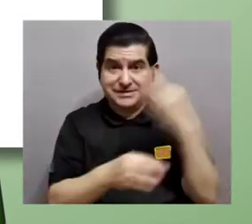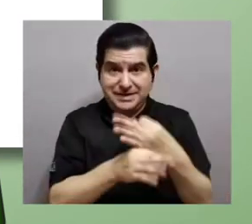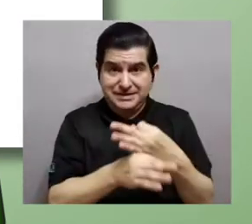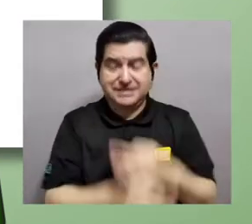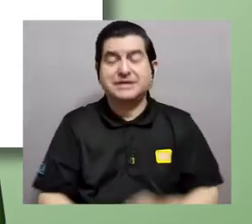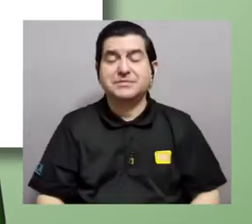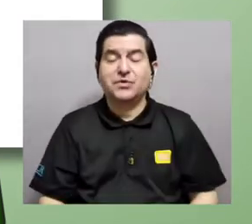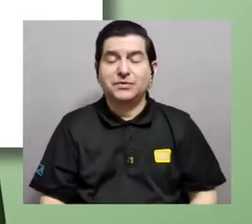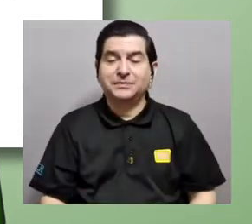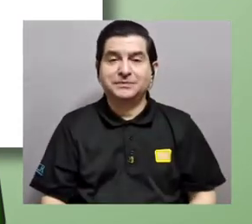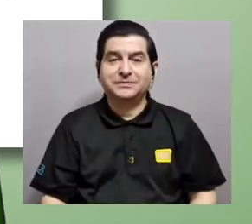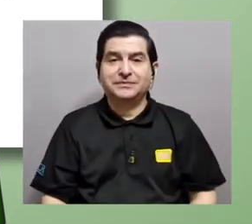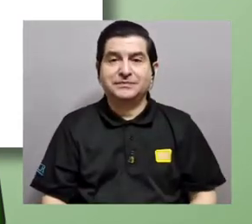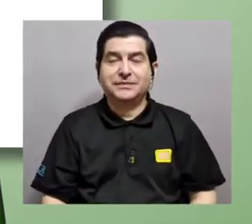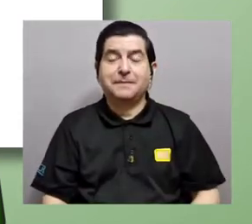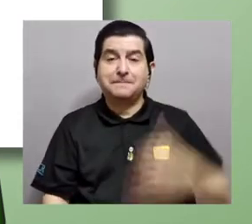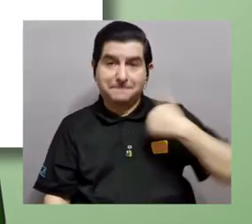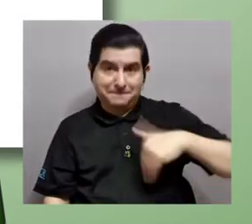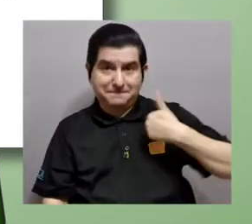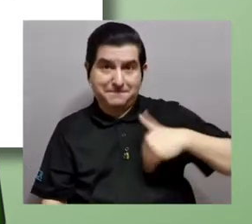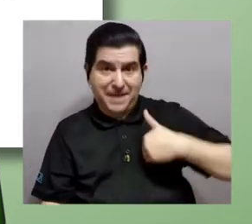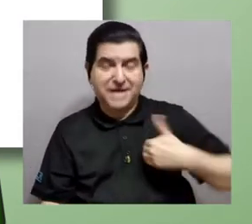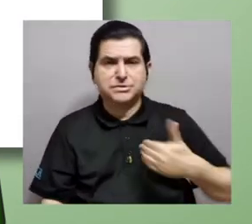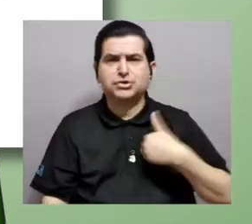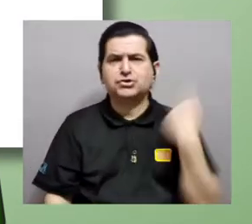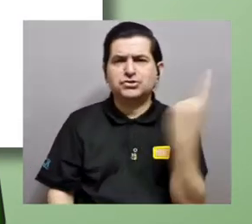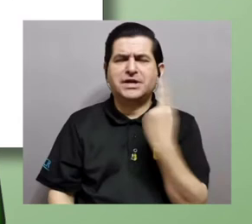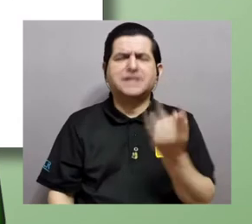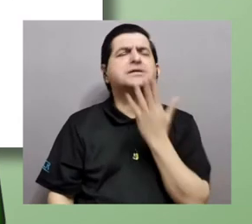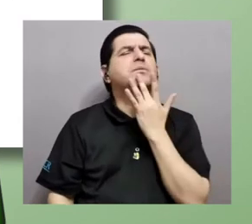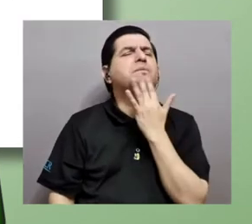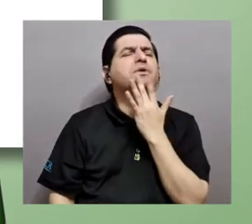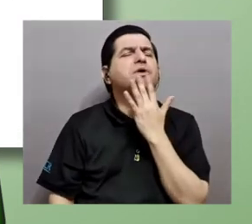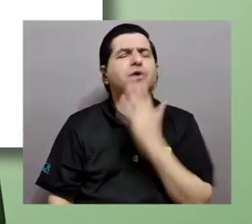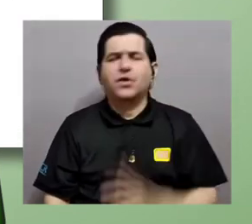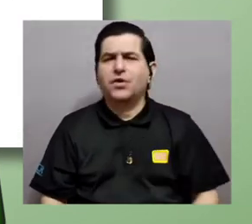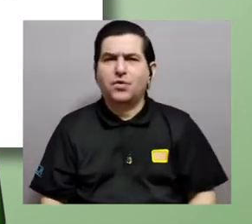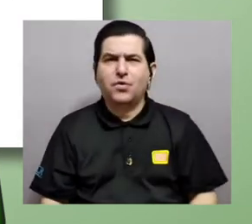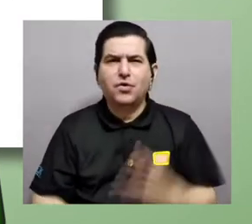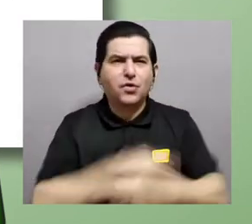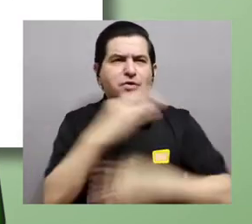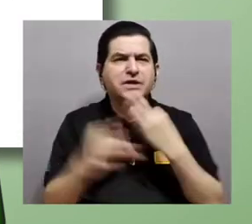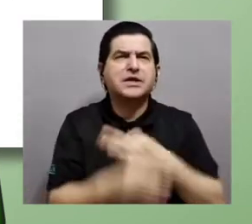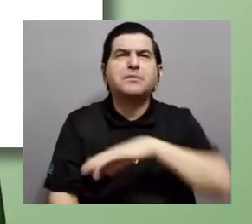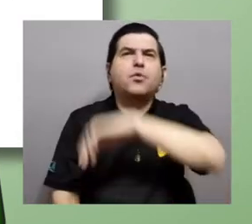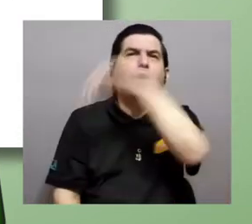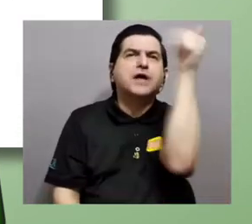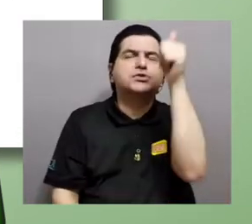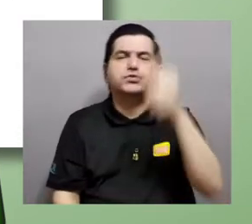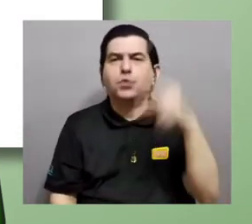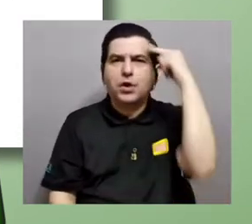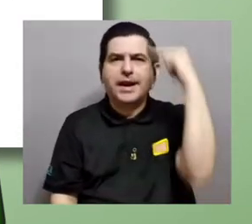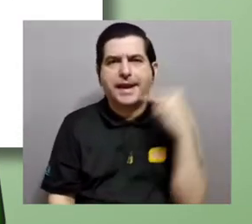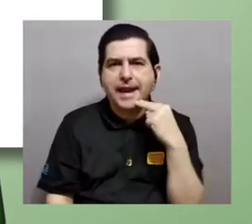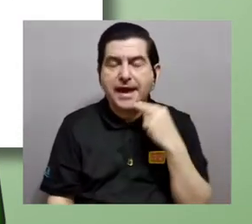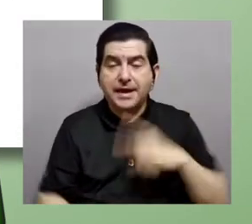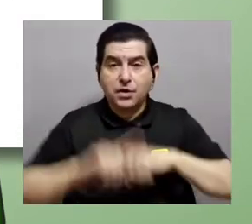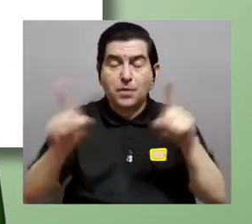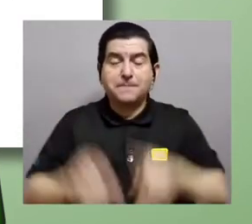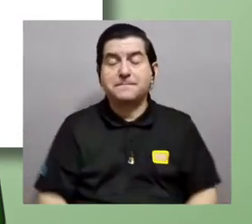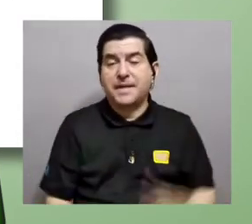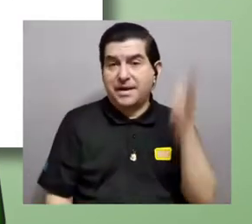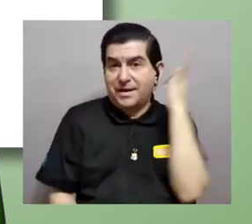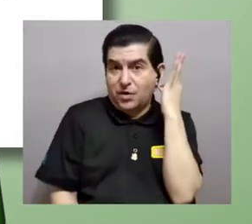elegans, los machos tienen siempre un color, un patrón de color con azul y negro, mientras que las hembras